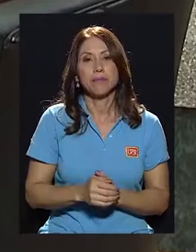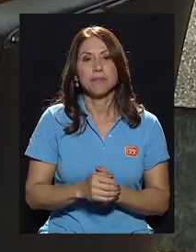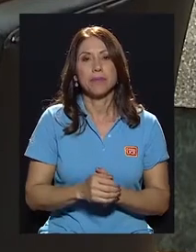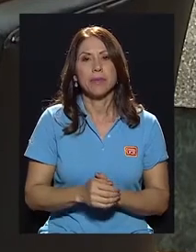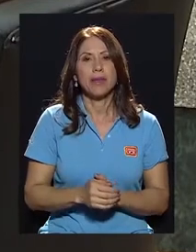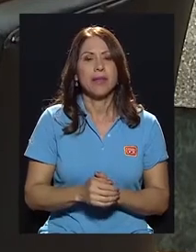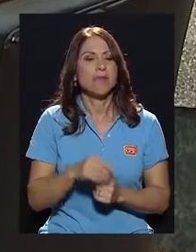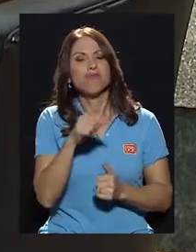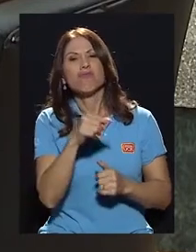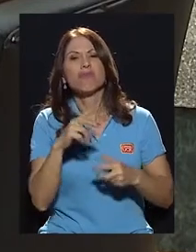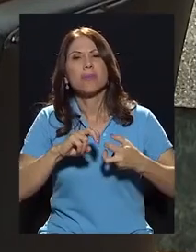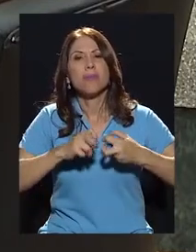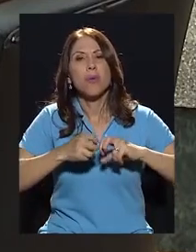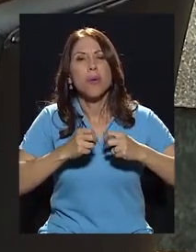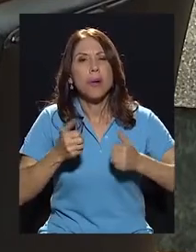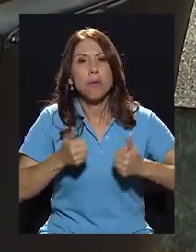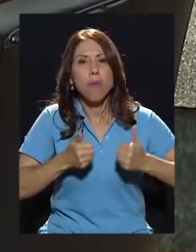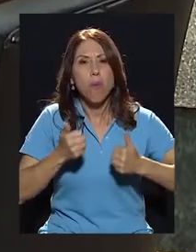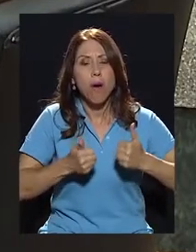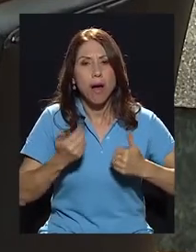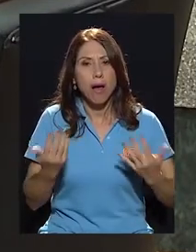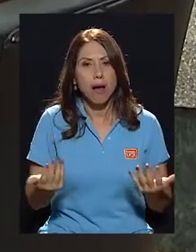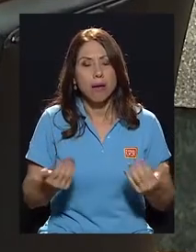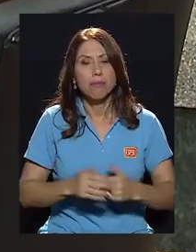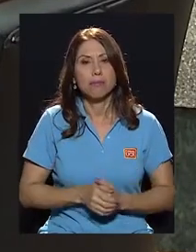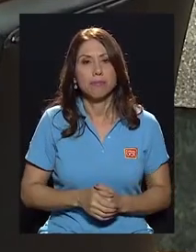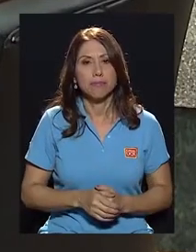¿Qué es el problema con la lista de espera? El problema es